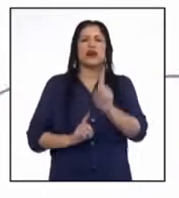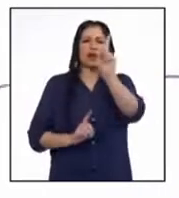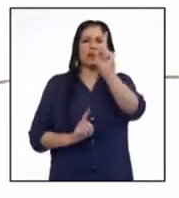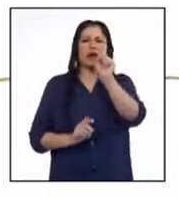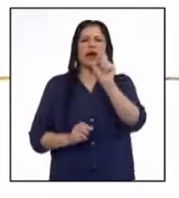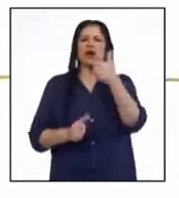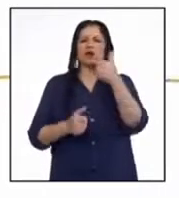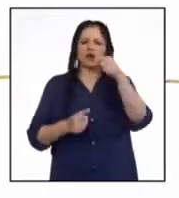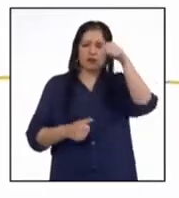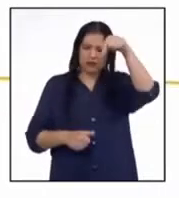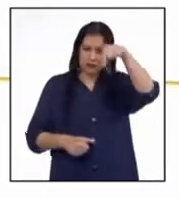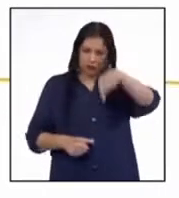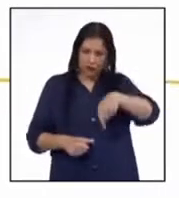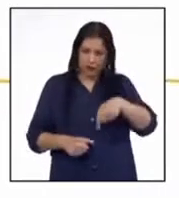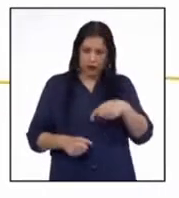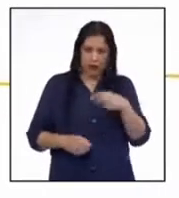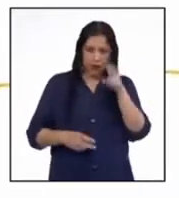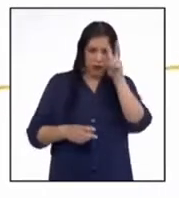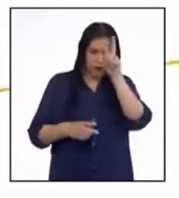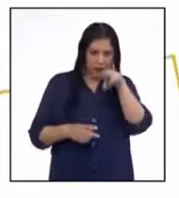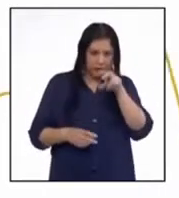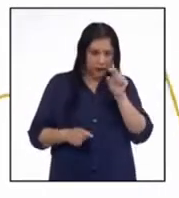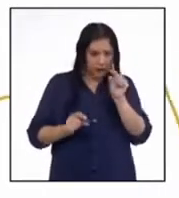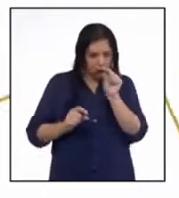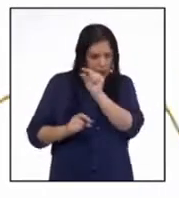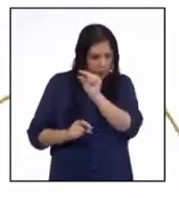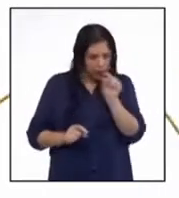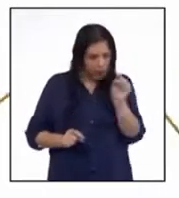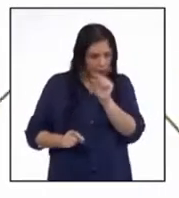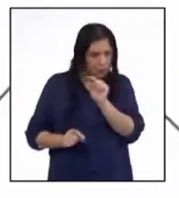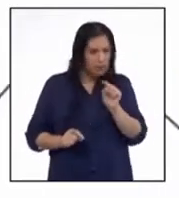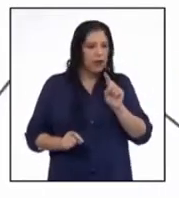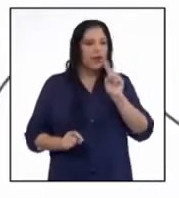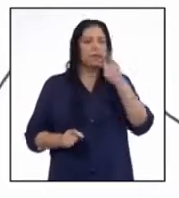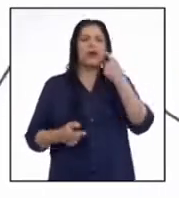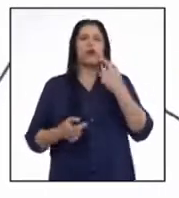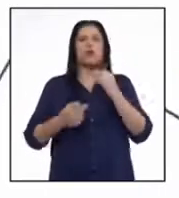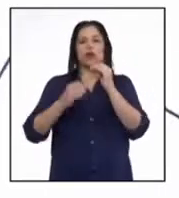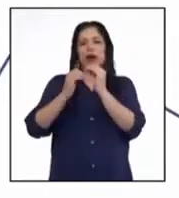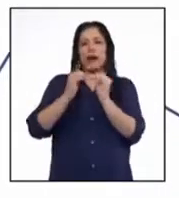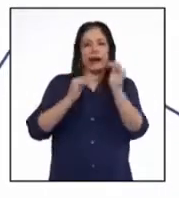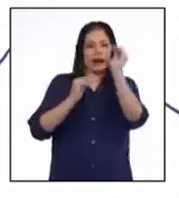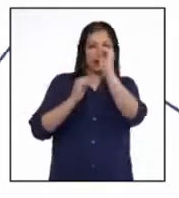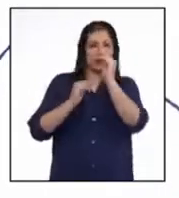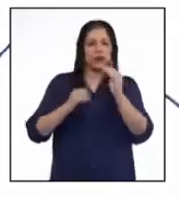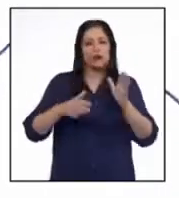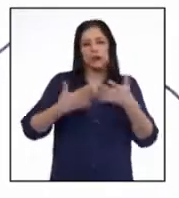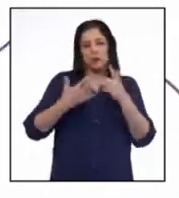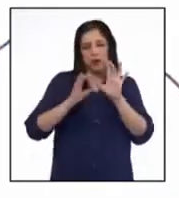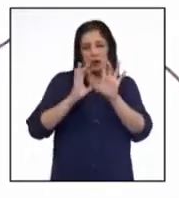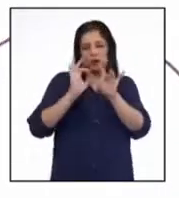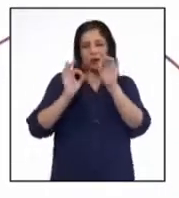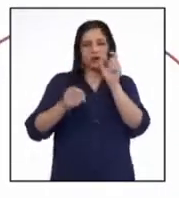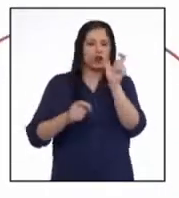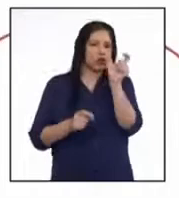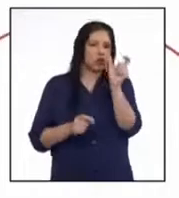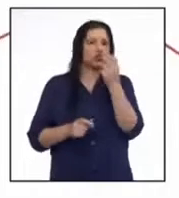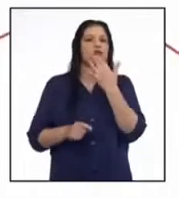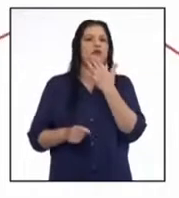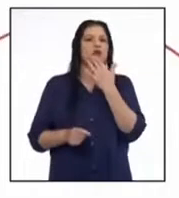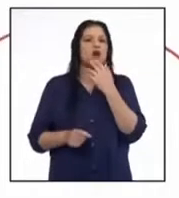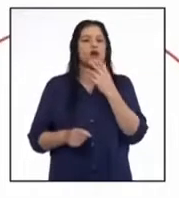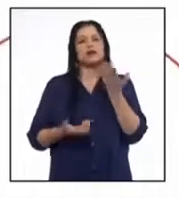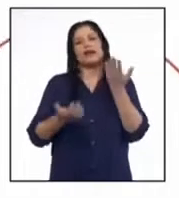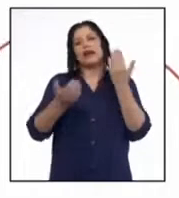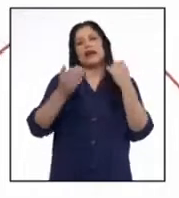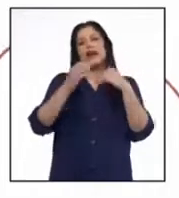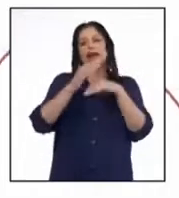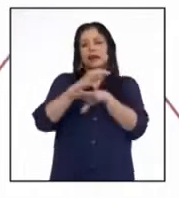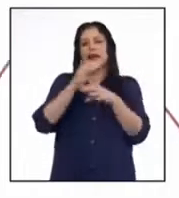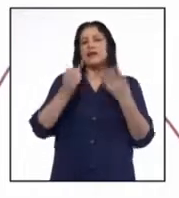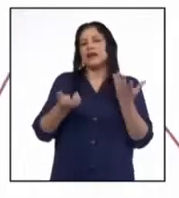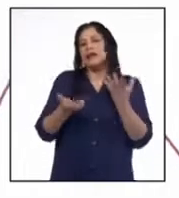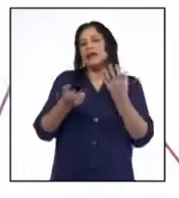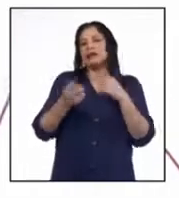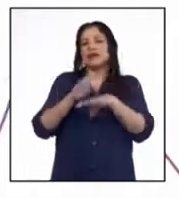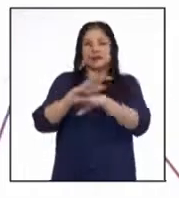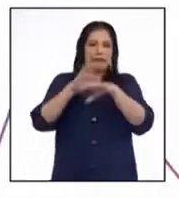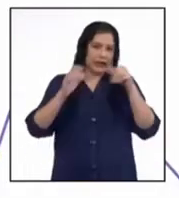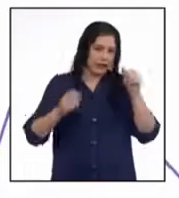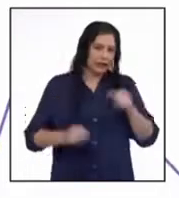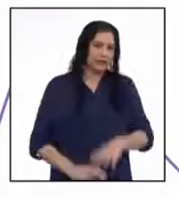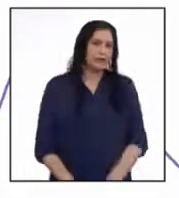hacia abajo? ¿Notas alguna leyenda? Veo una en la parte superior, donde puedo identificar dos categorías, entradas y salidas.